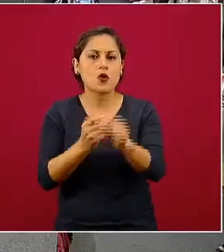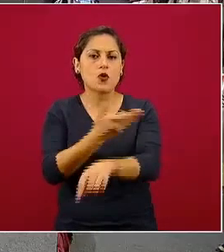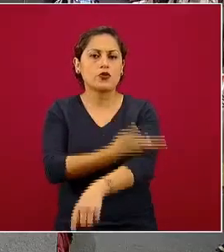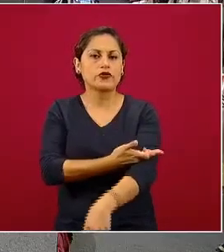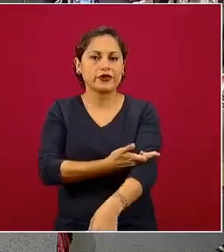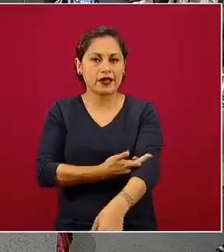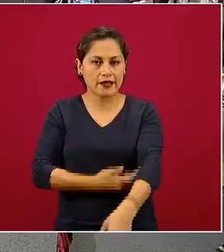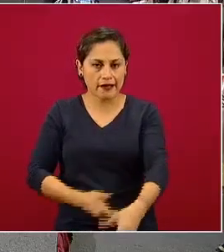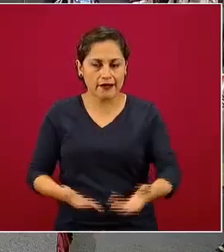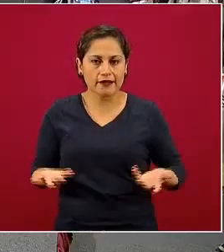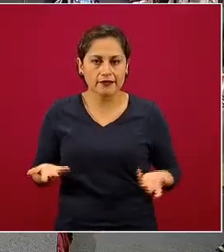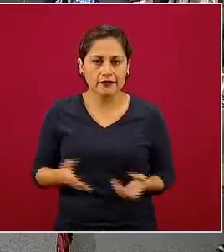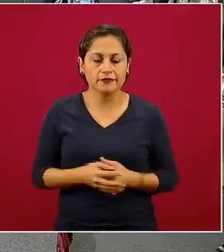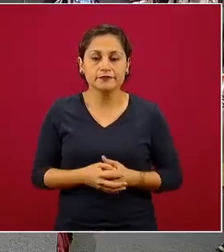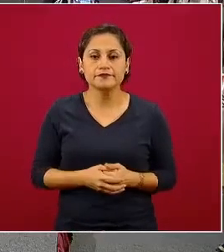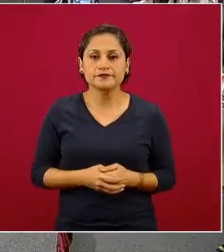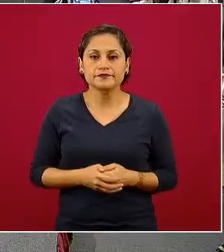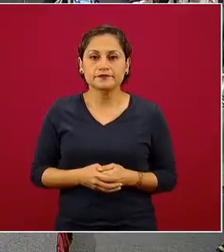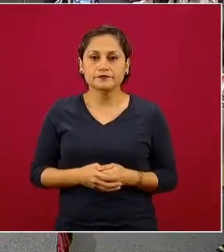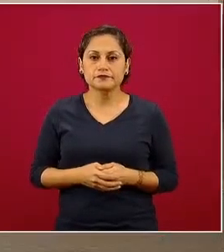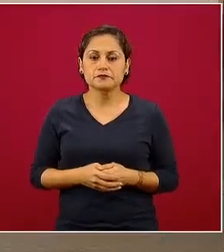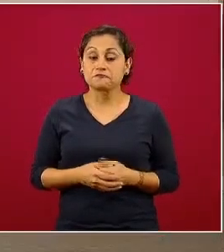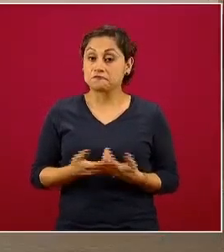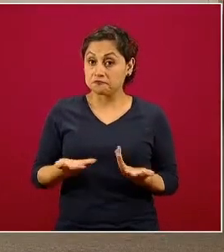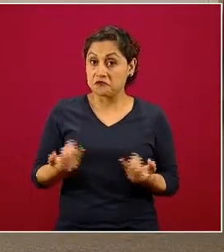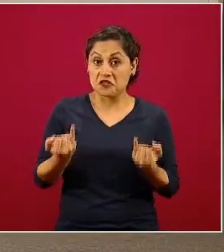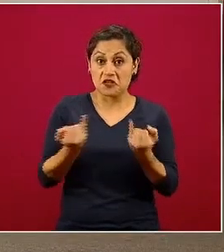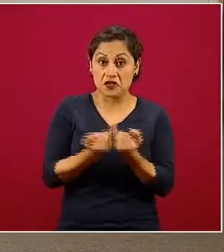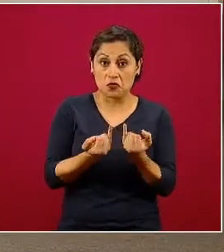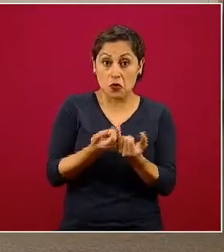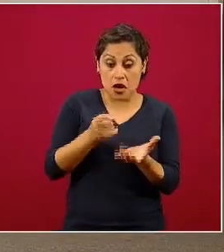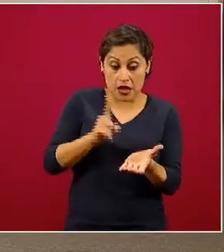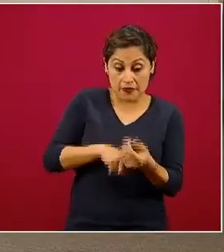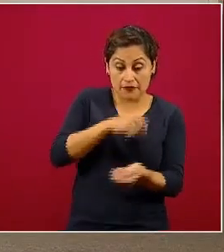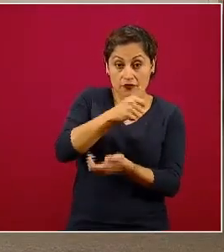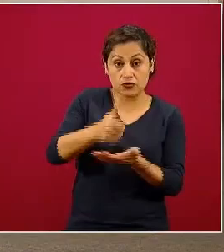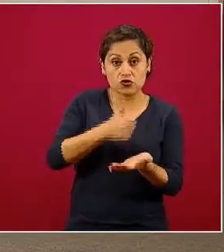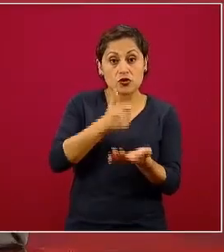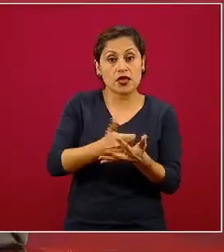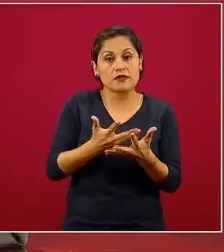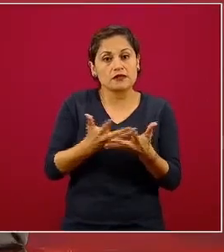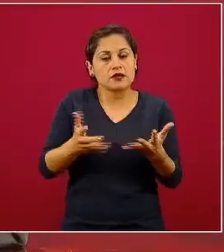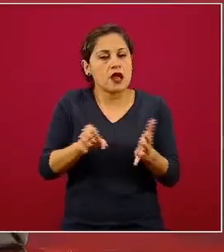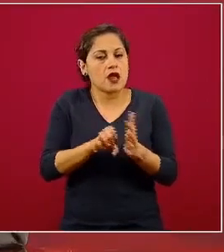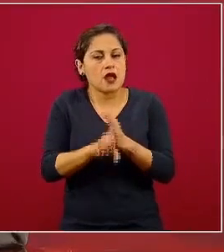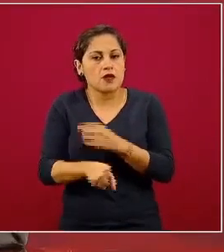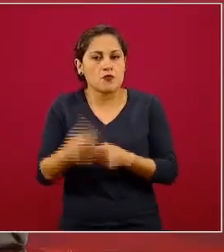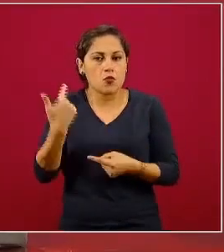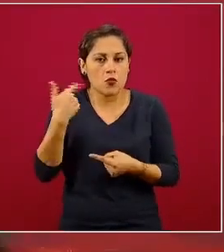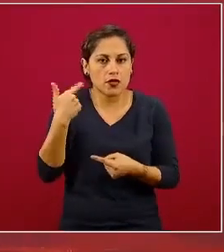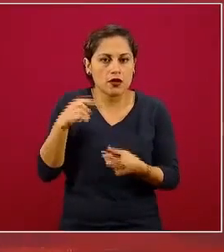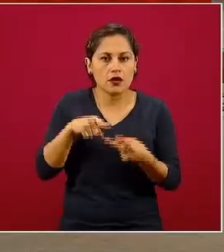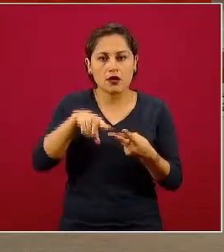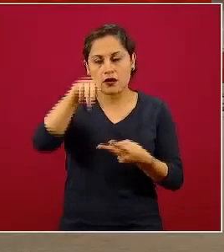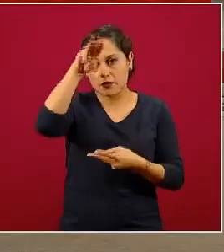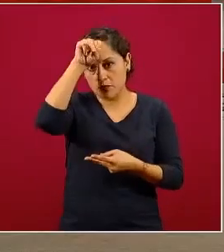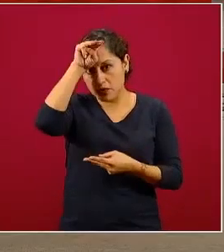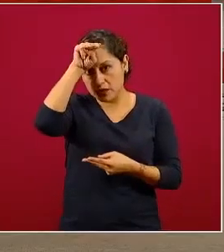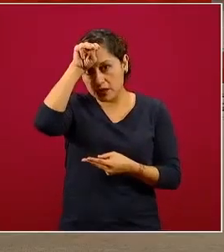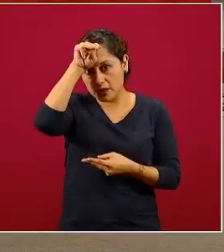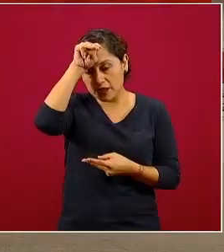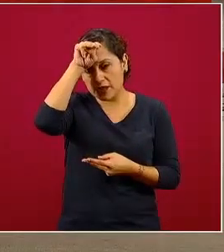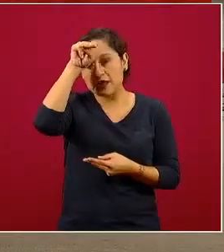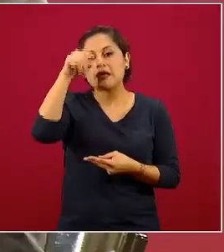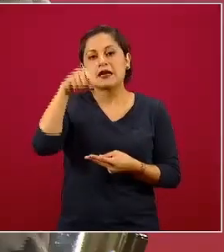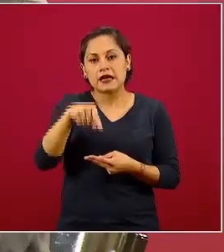Y en su momento las ciudades también grandes como Guadalajara o como Monterrey van a tener una